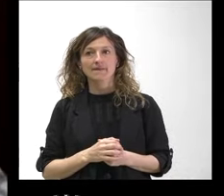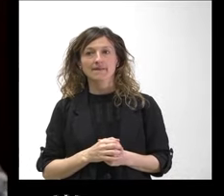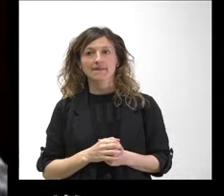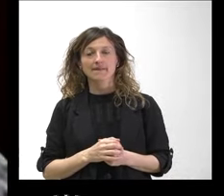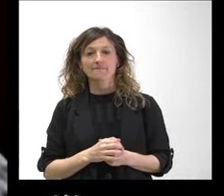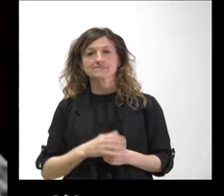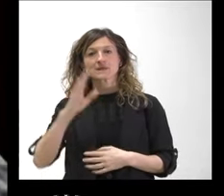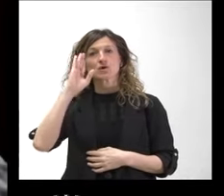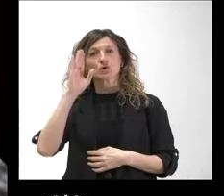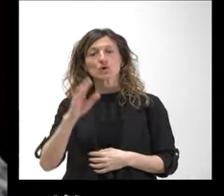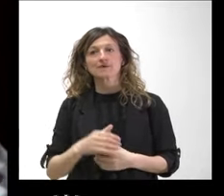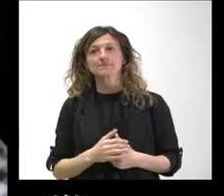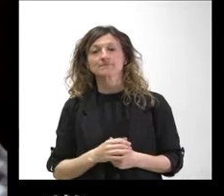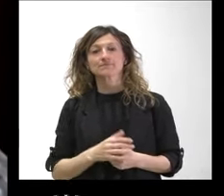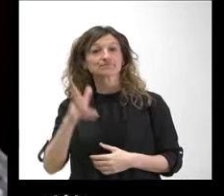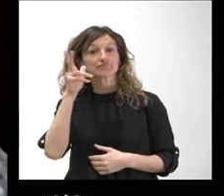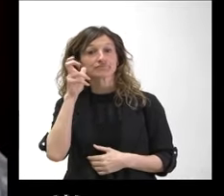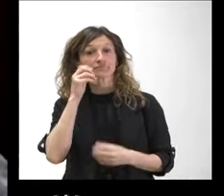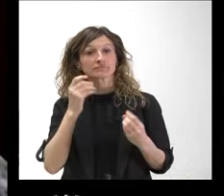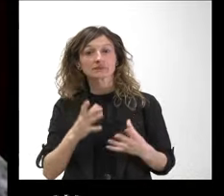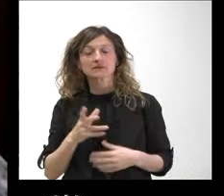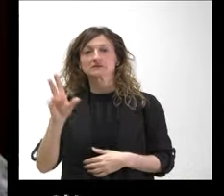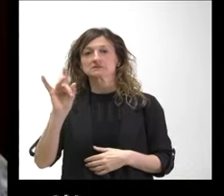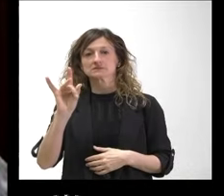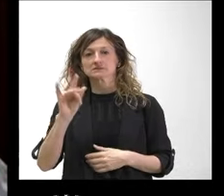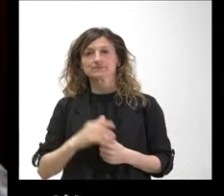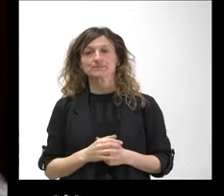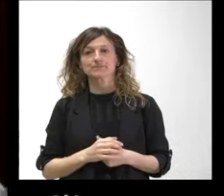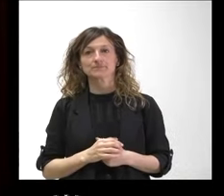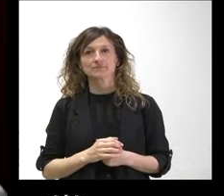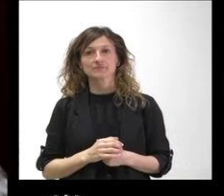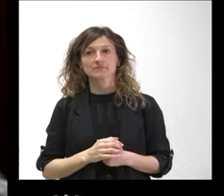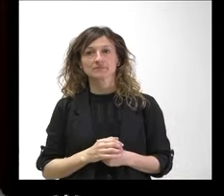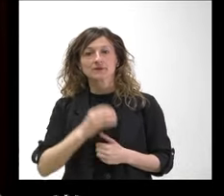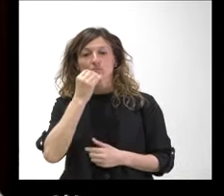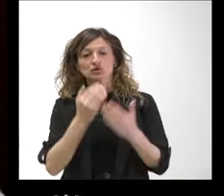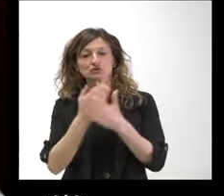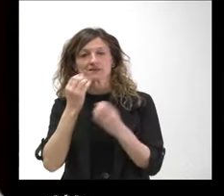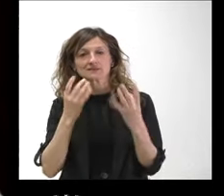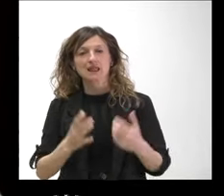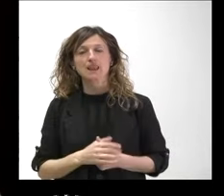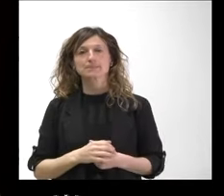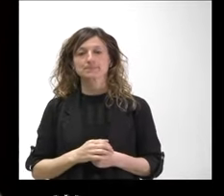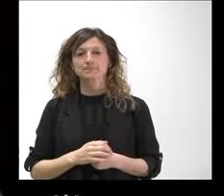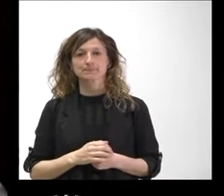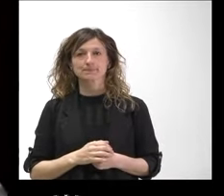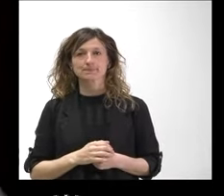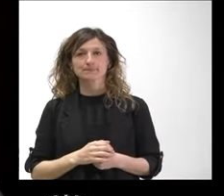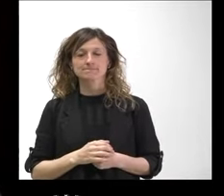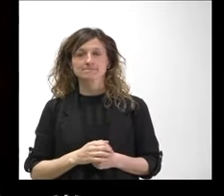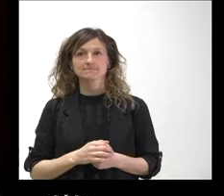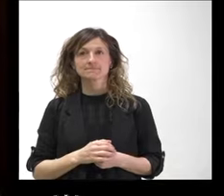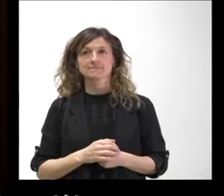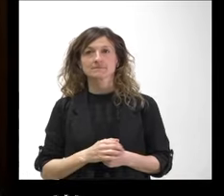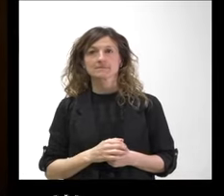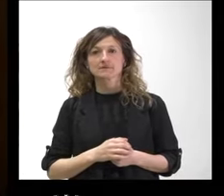Hola Hola ¿se me escucha bien? Sí, sí, te oímos bien, sí ¿Qué tal? Buenos días Bueno, tenía